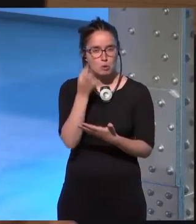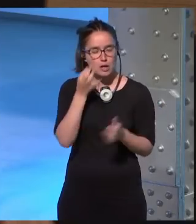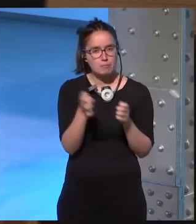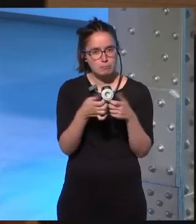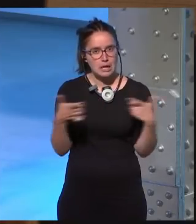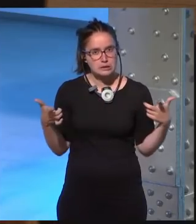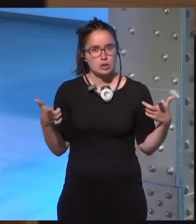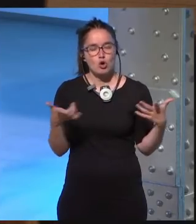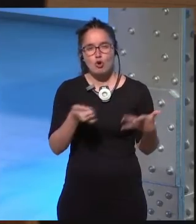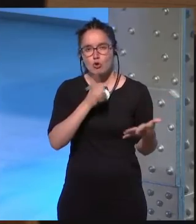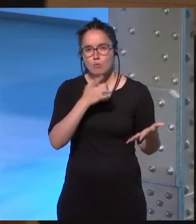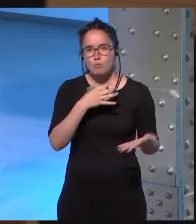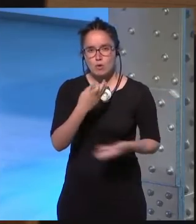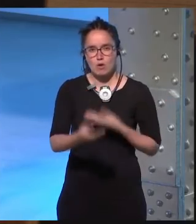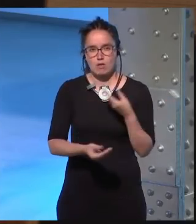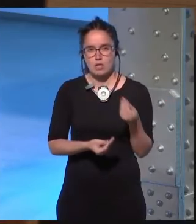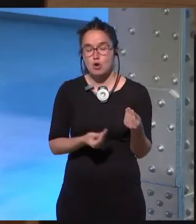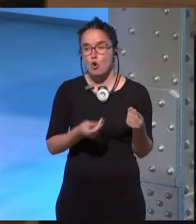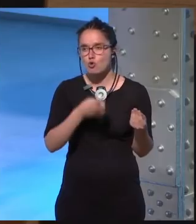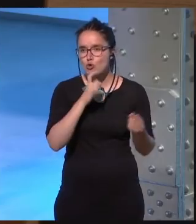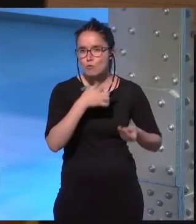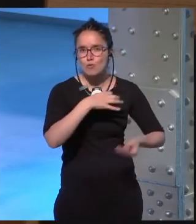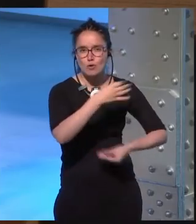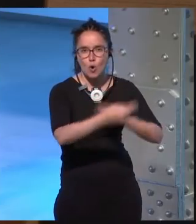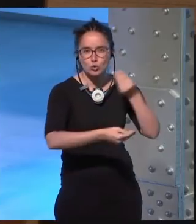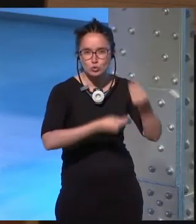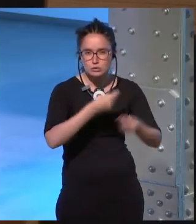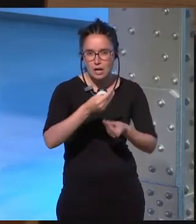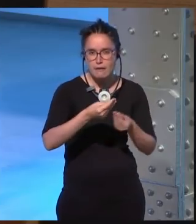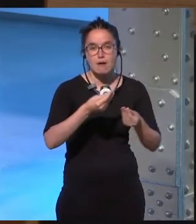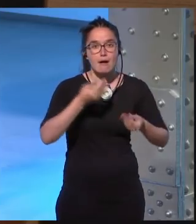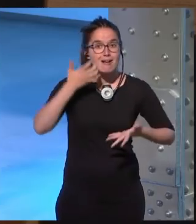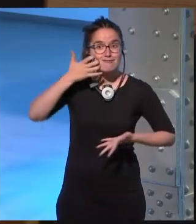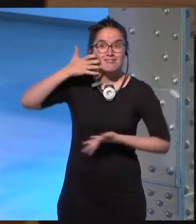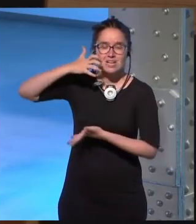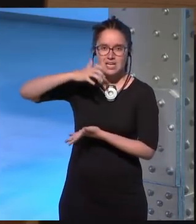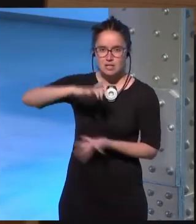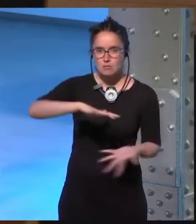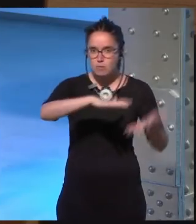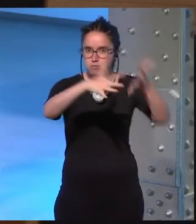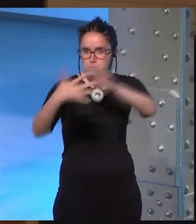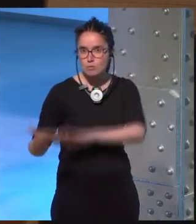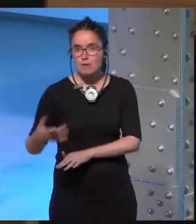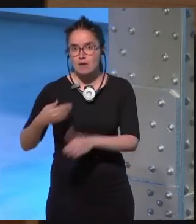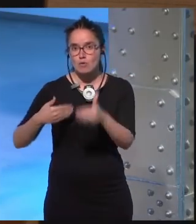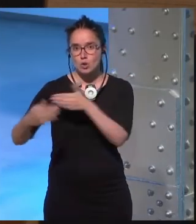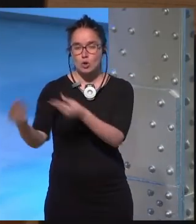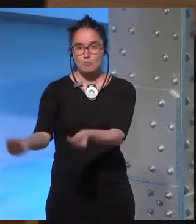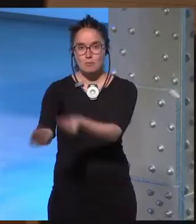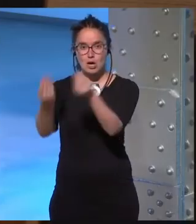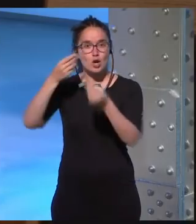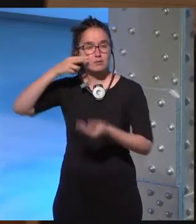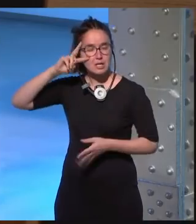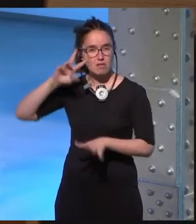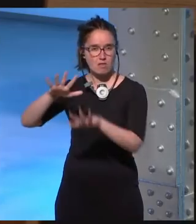cómo puedo hacer para que o cómo puedo utilizar este grado de geekiness para hacerles mejor la